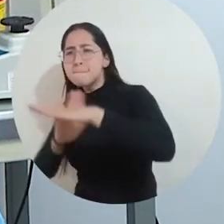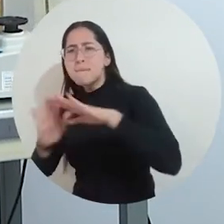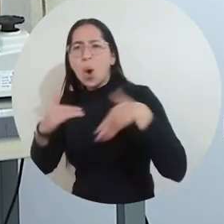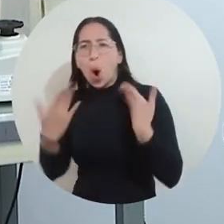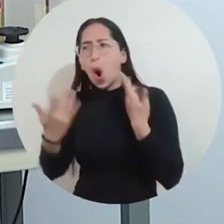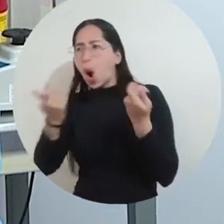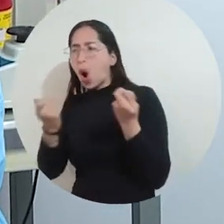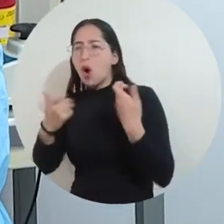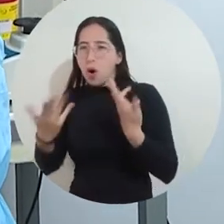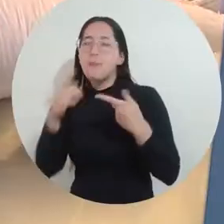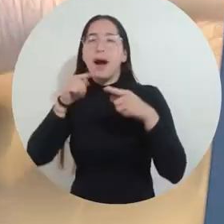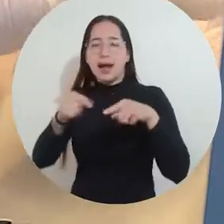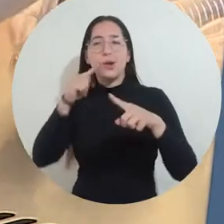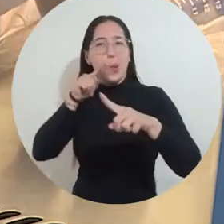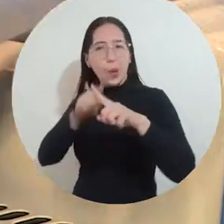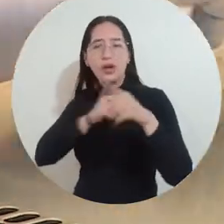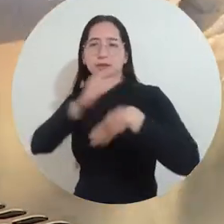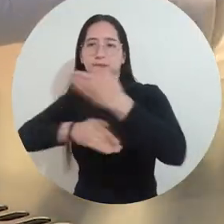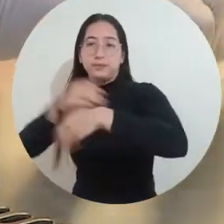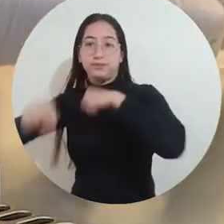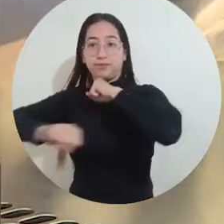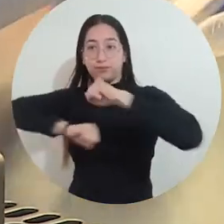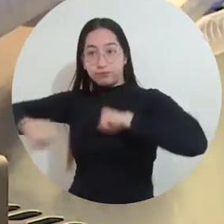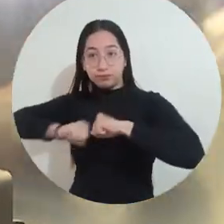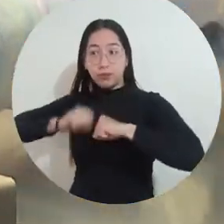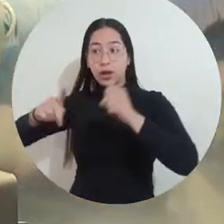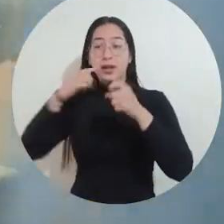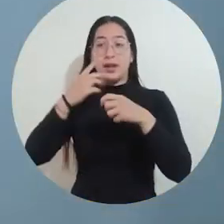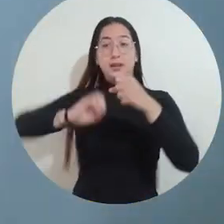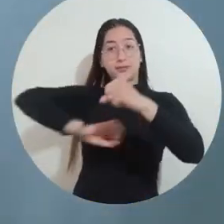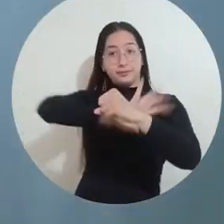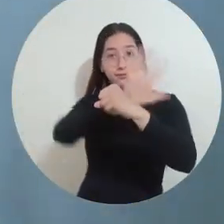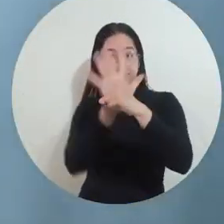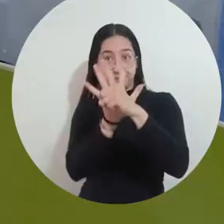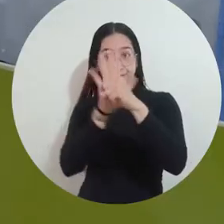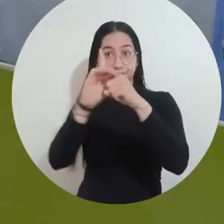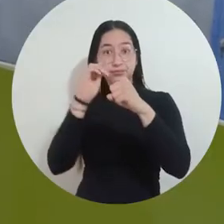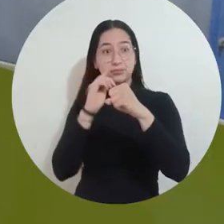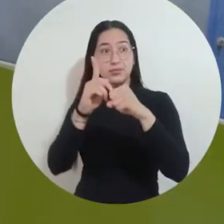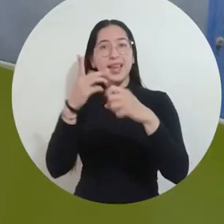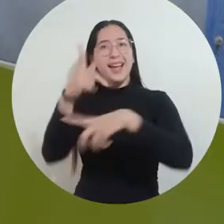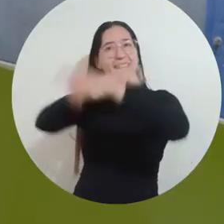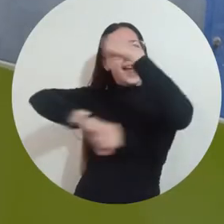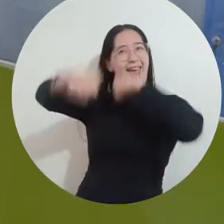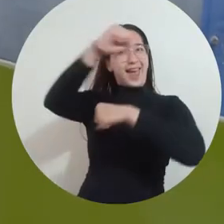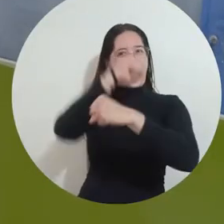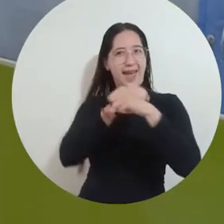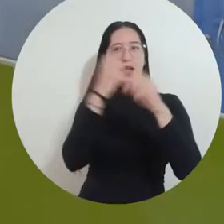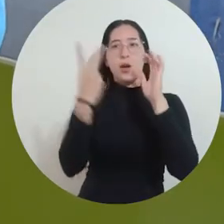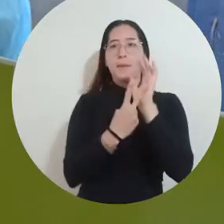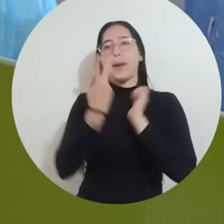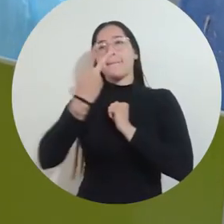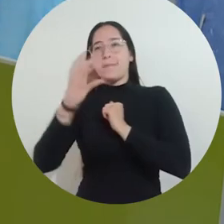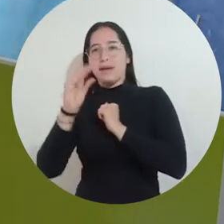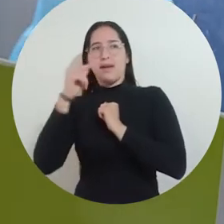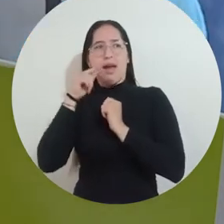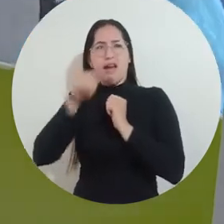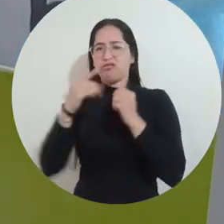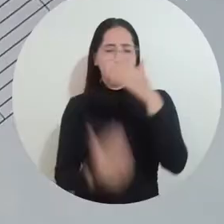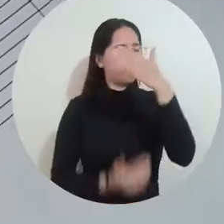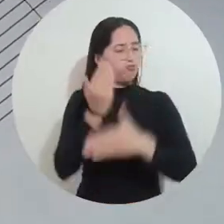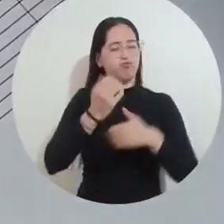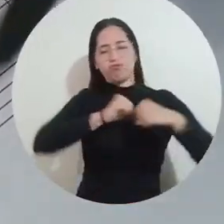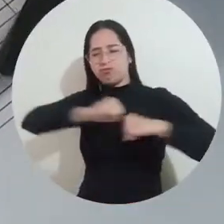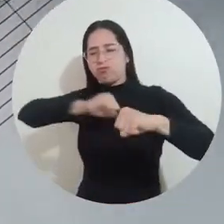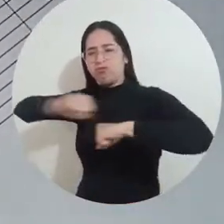de Unimagdalena es miembro del programa de caracterización genómica de SARS-CoV-2 y desde su funcionamiento en 2020 ha apoyado el